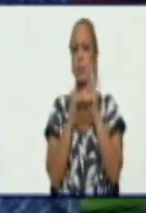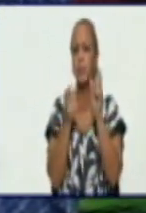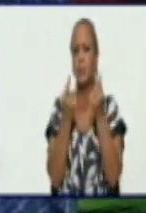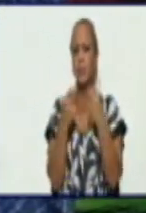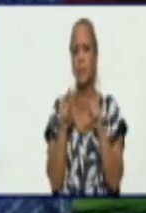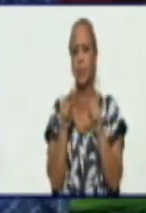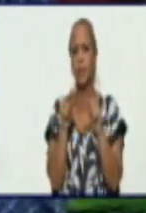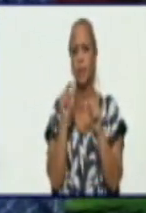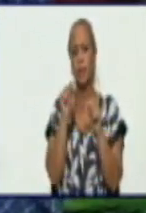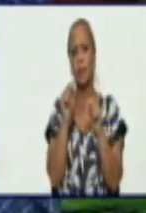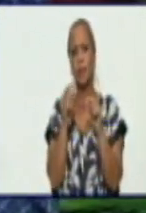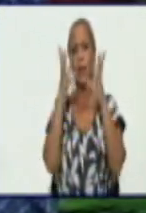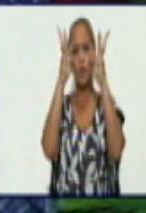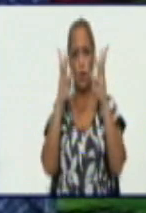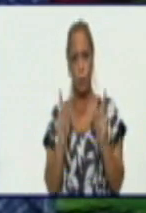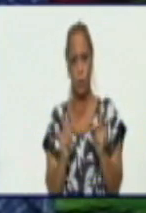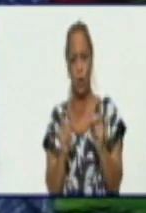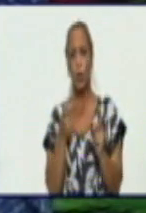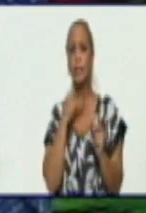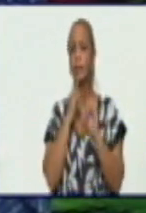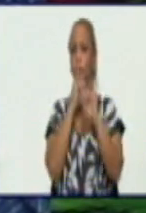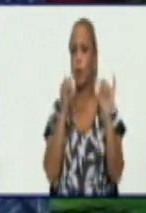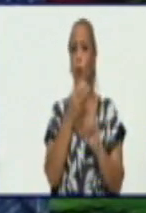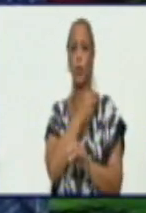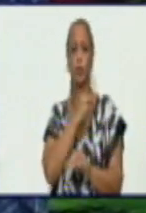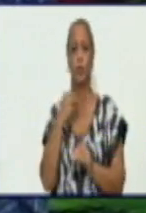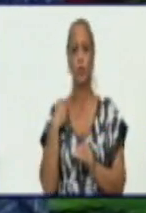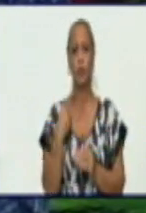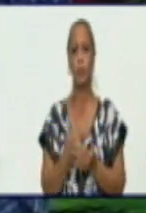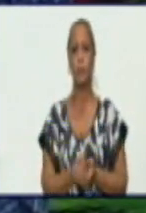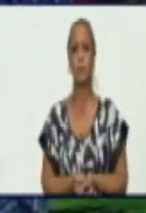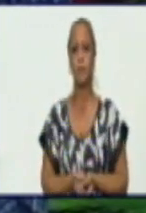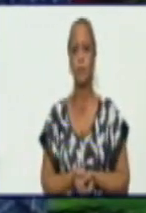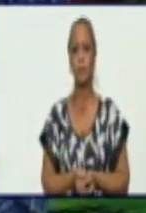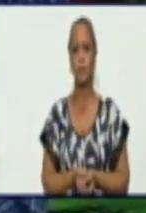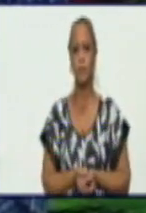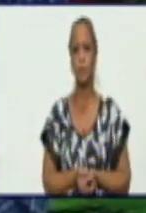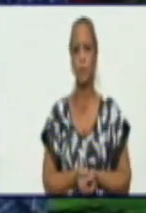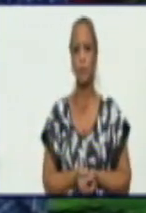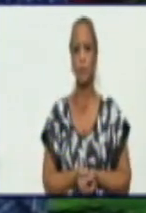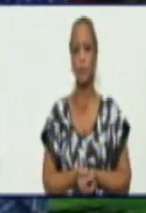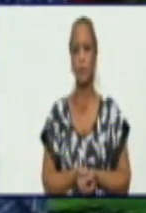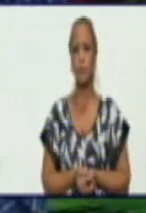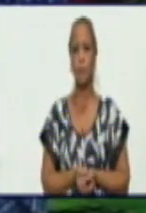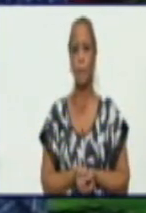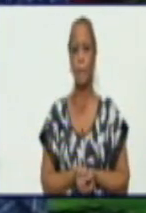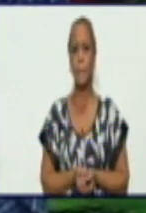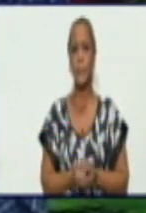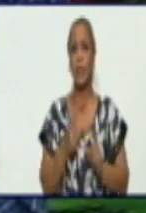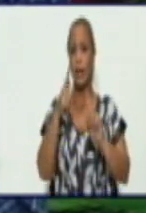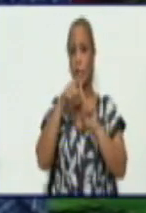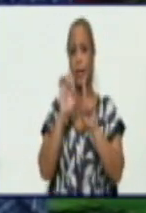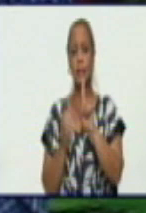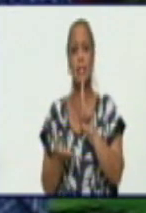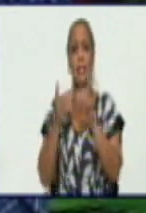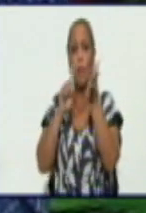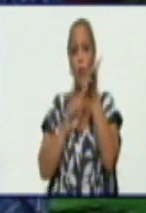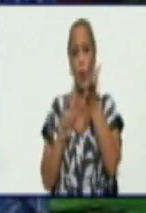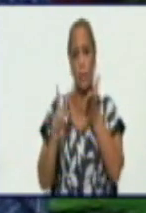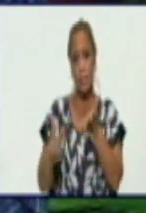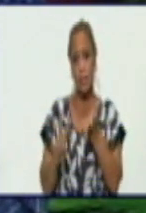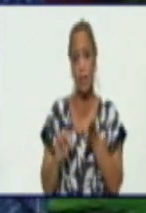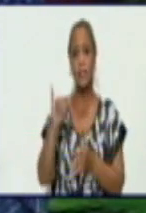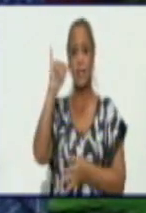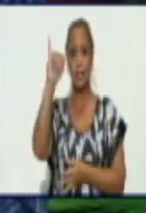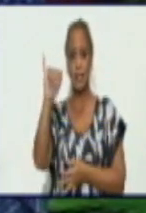Rosmel Vidal Lominchar, subdirector del Centro Provincial de Higiene y Epidemiología. La tasa de la provincia es de